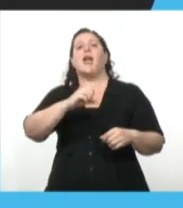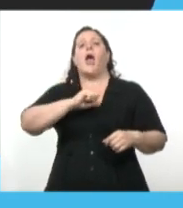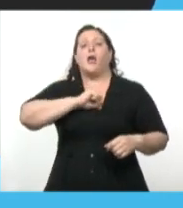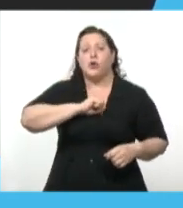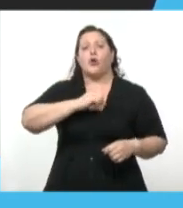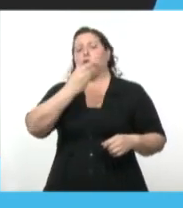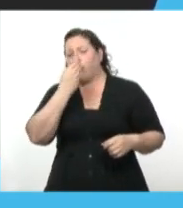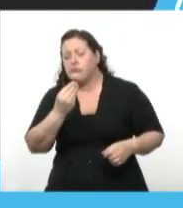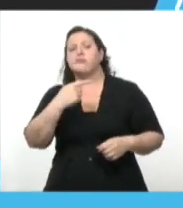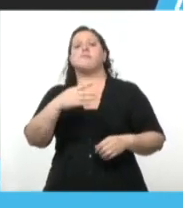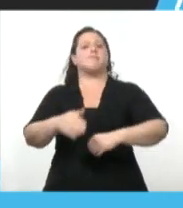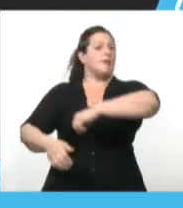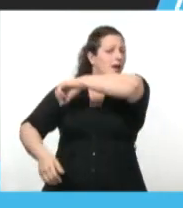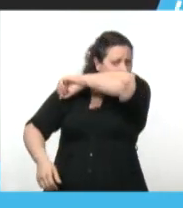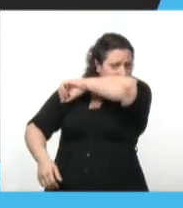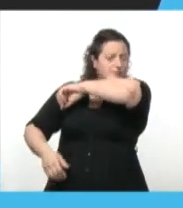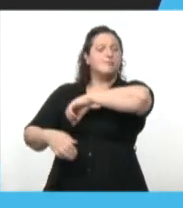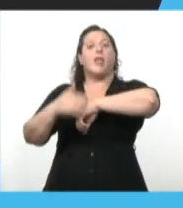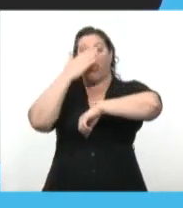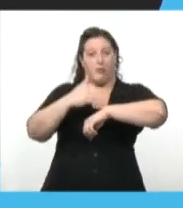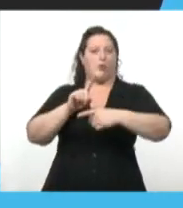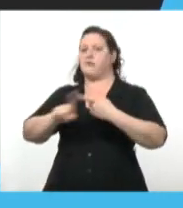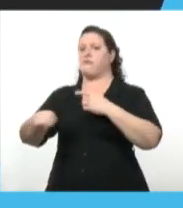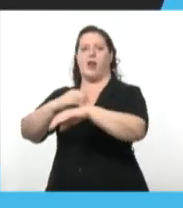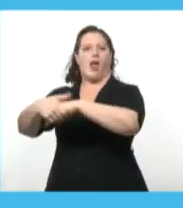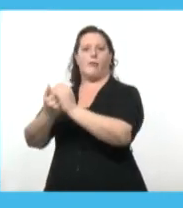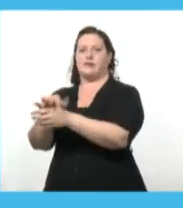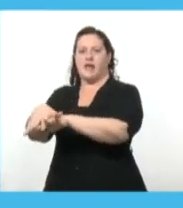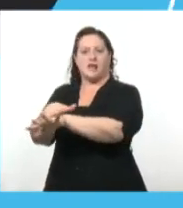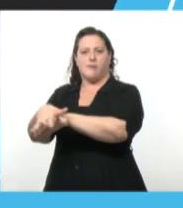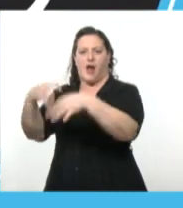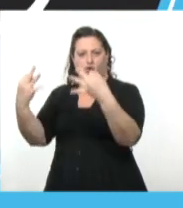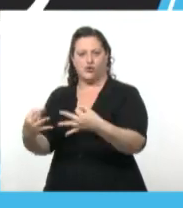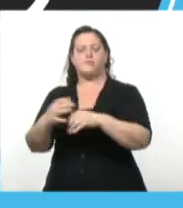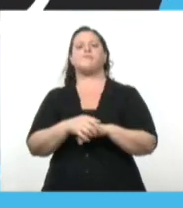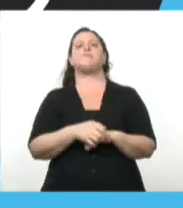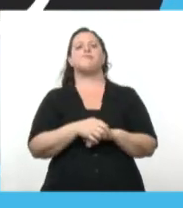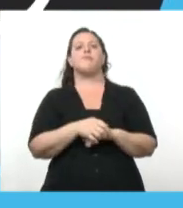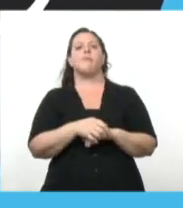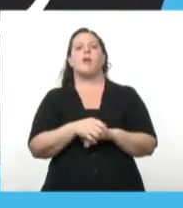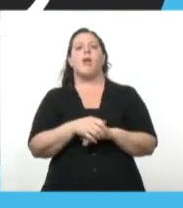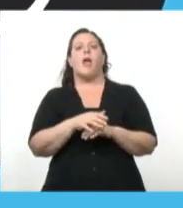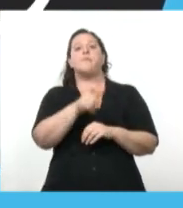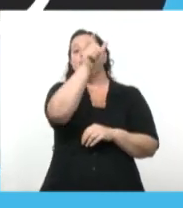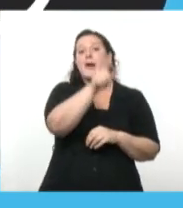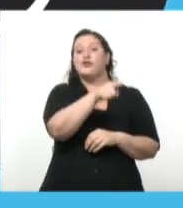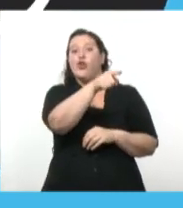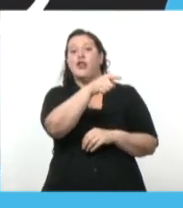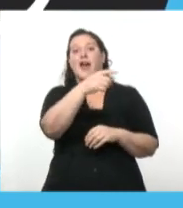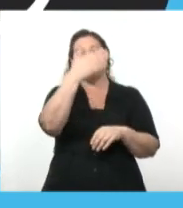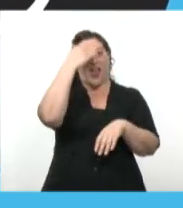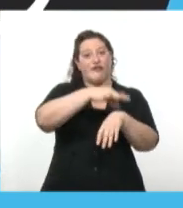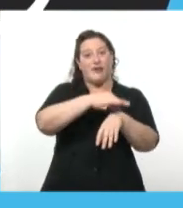del codo. Inmediatamente después, lavarse las manos. Evitar el contacto directo con personas que tengan enfermedades